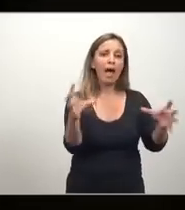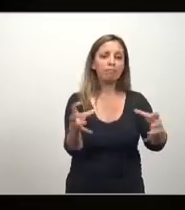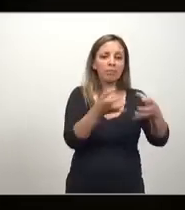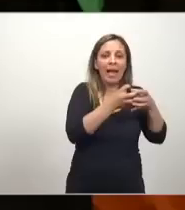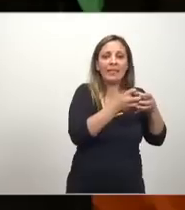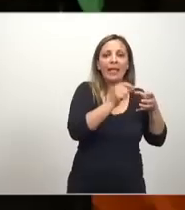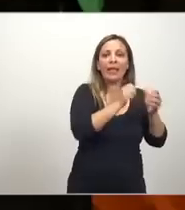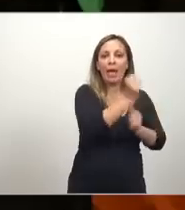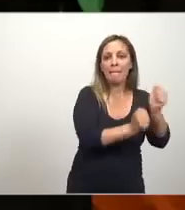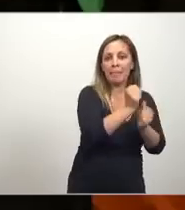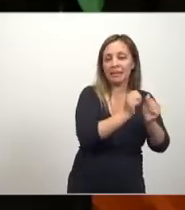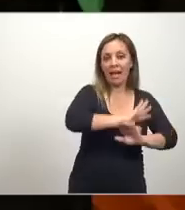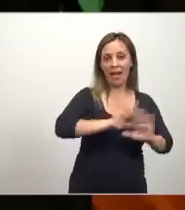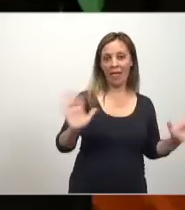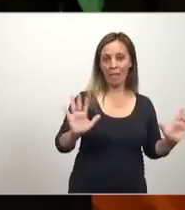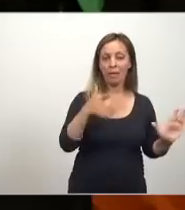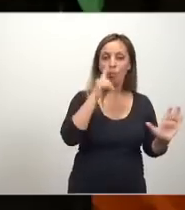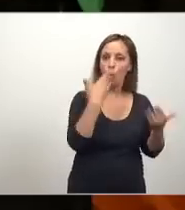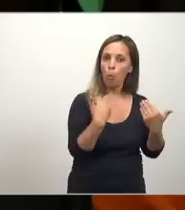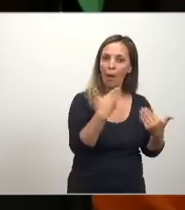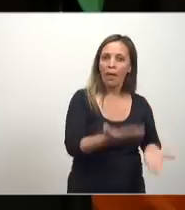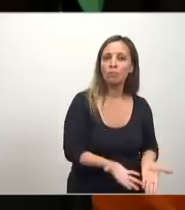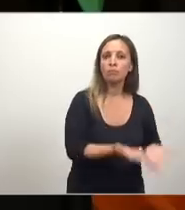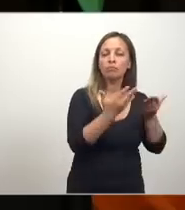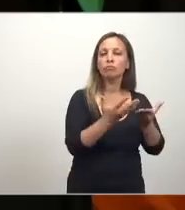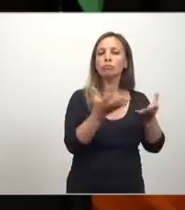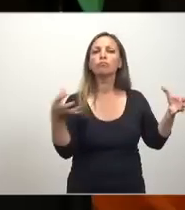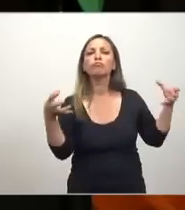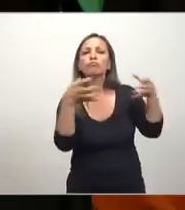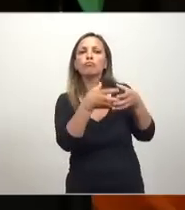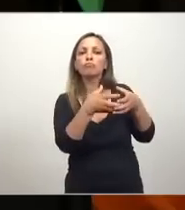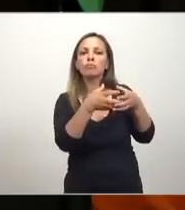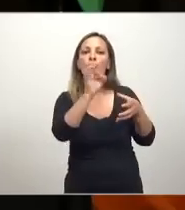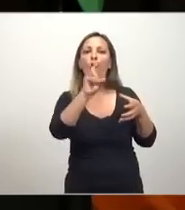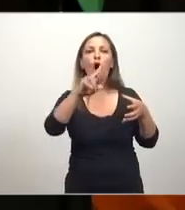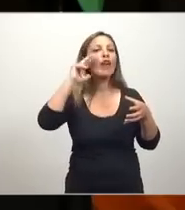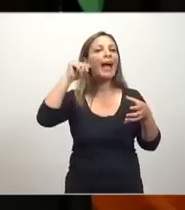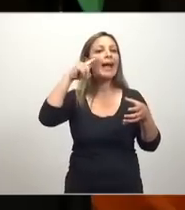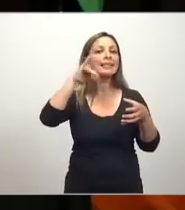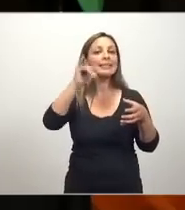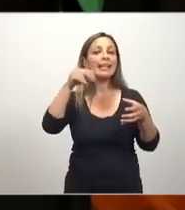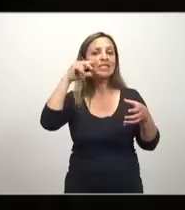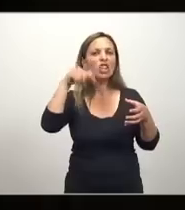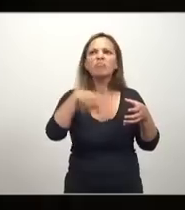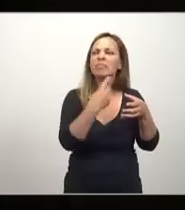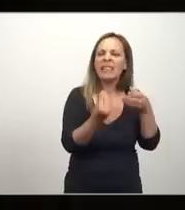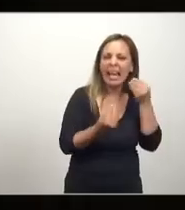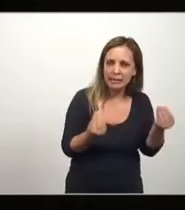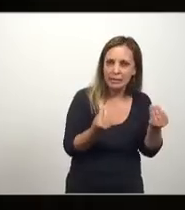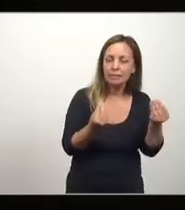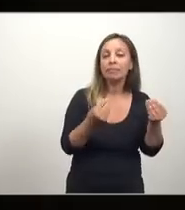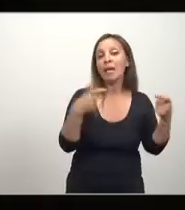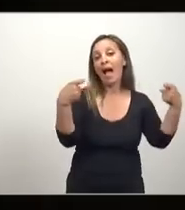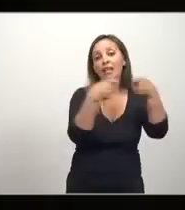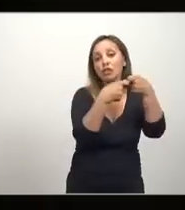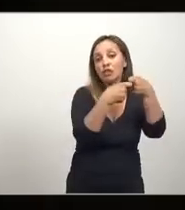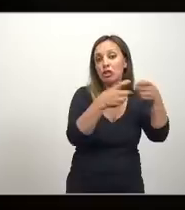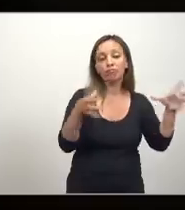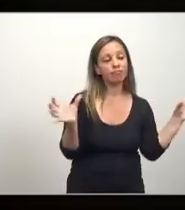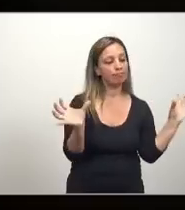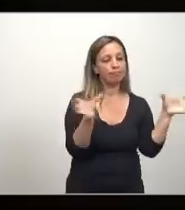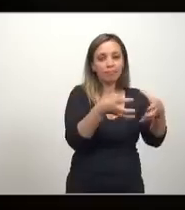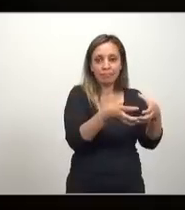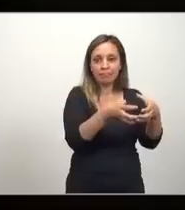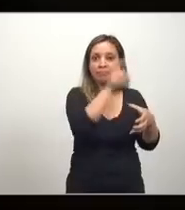organizaciones que existen. ¿Qué es una organización? Utilizando el concepto de Peter Drucker, es una asociación, un